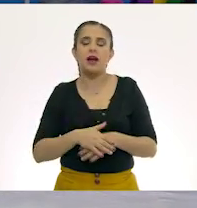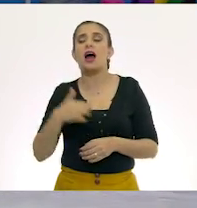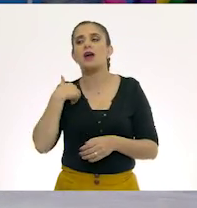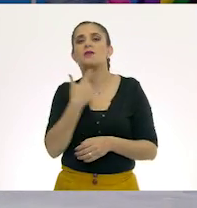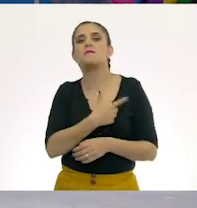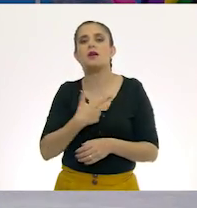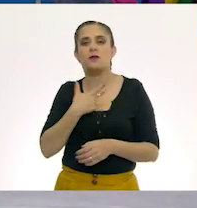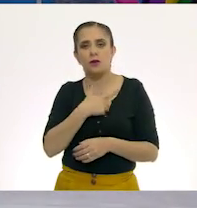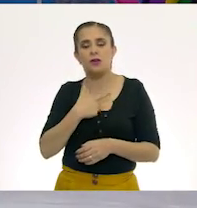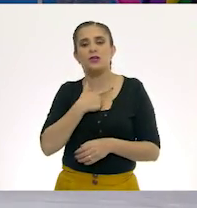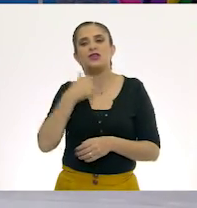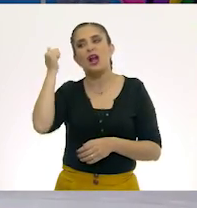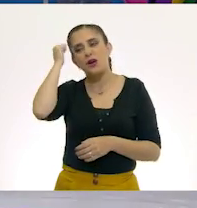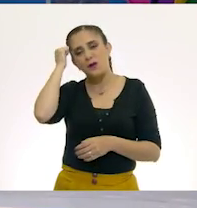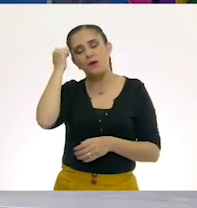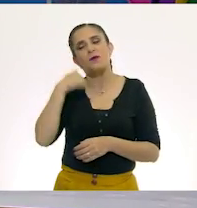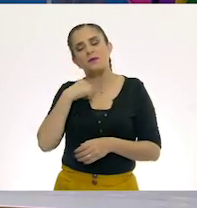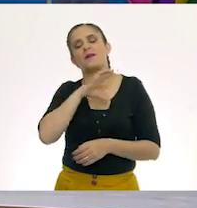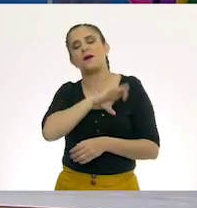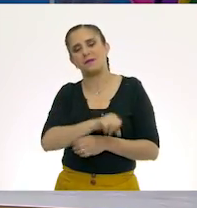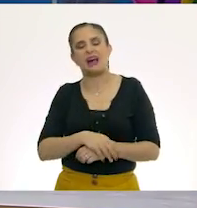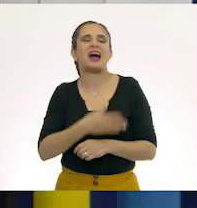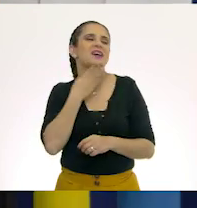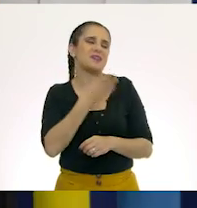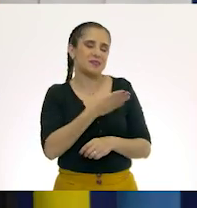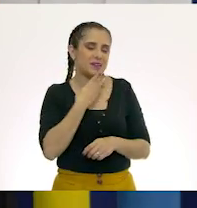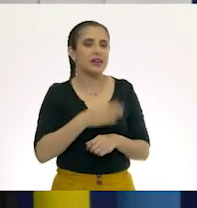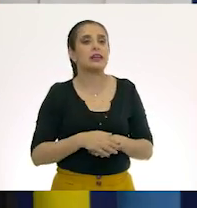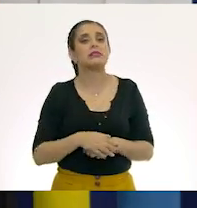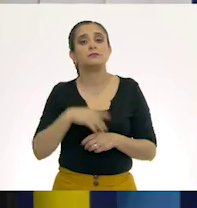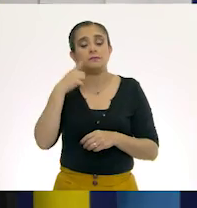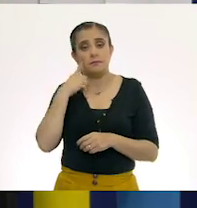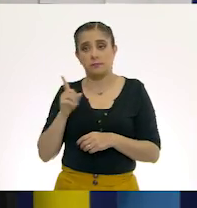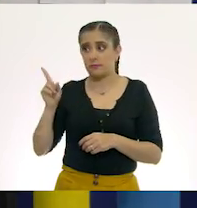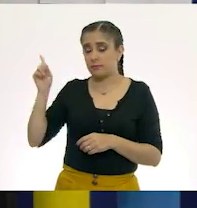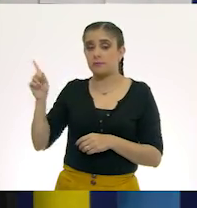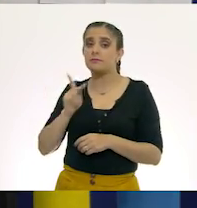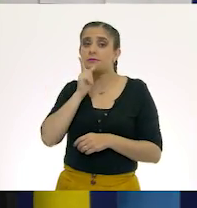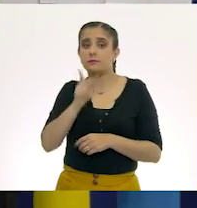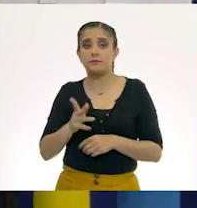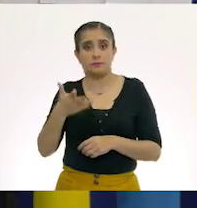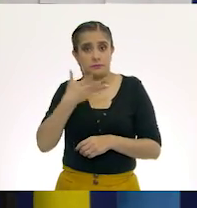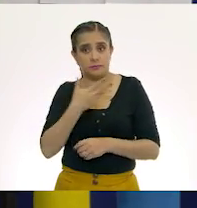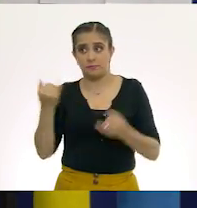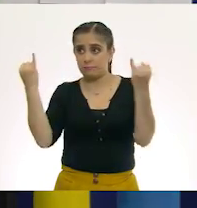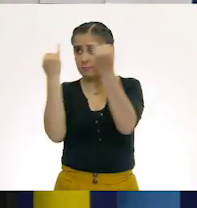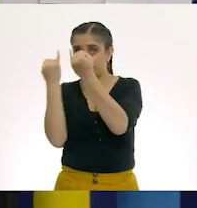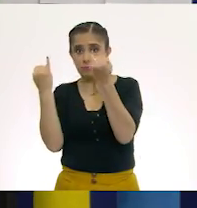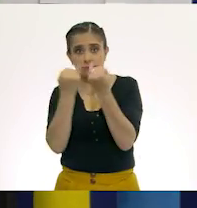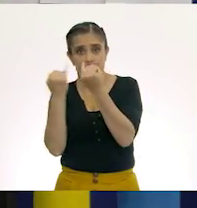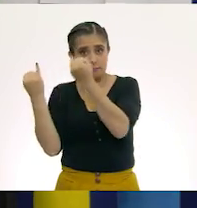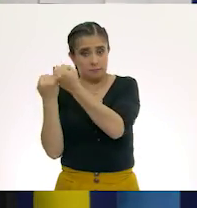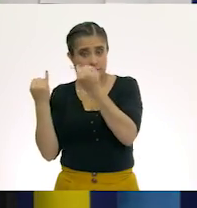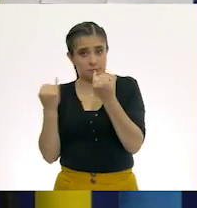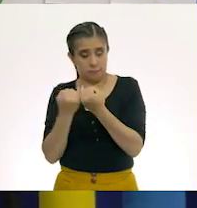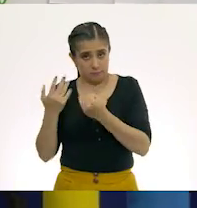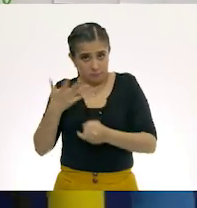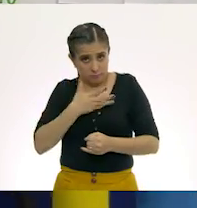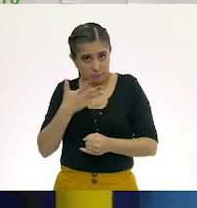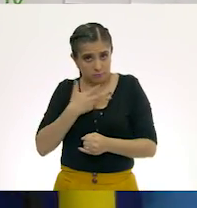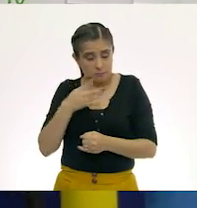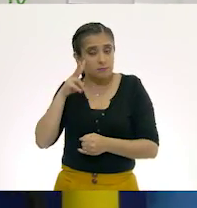coco. Te gusta el coco. Muy bien. Oye, aquí puedes encontrar también algunas palabras derivadas. Por ejemplo,